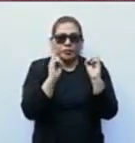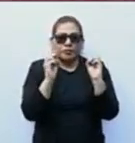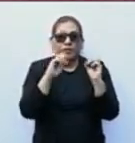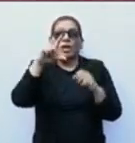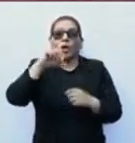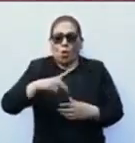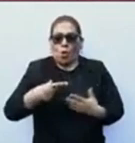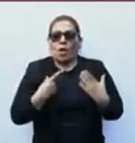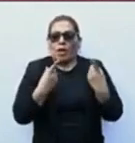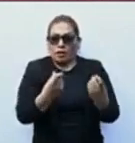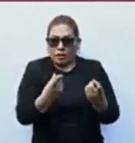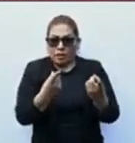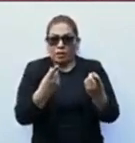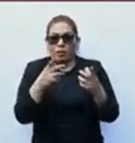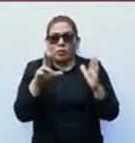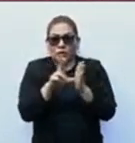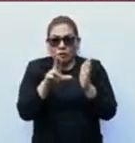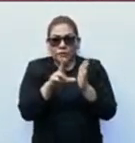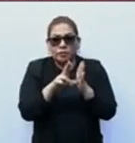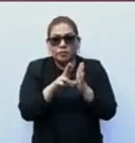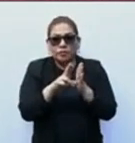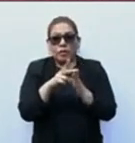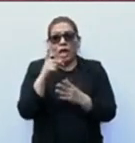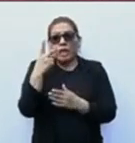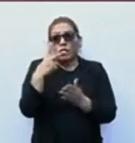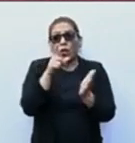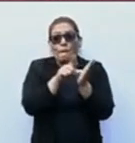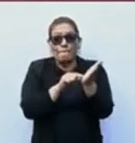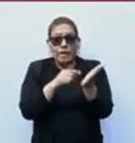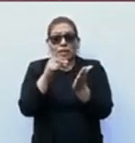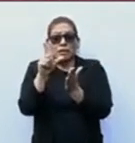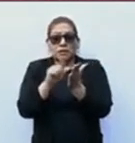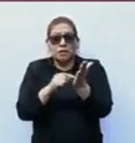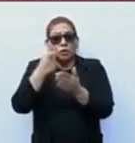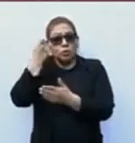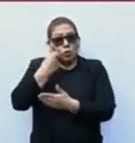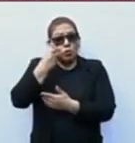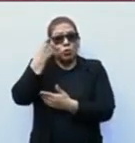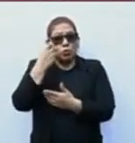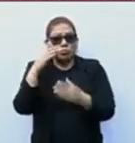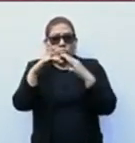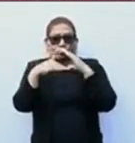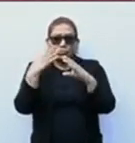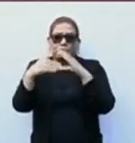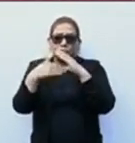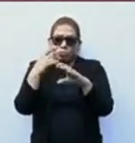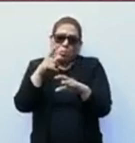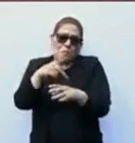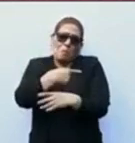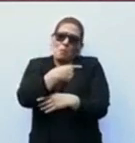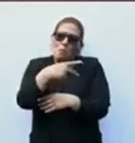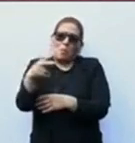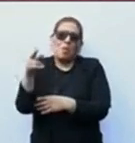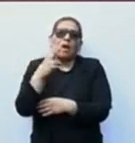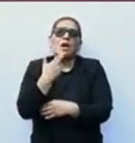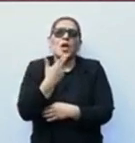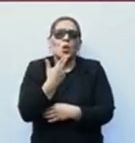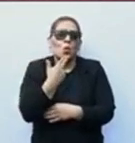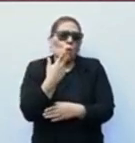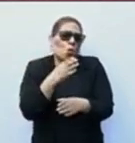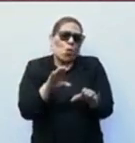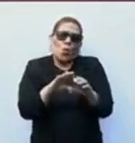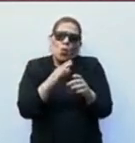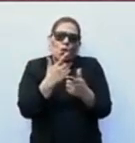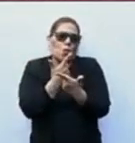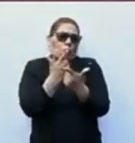hoy su tarjeta y recibirán bimestralmente su pensión y ustedes harán uso de esta tarjeta como ustedes